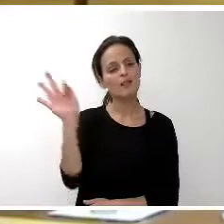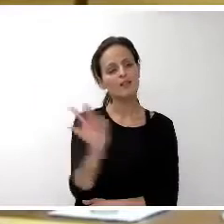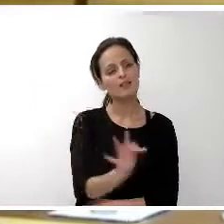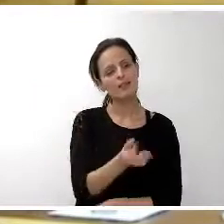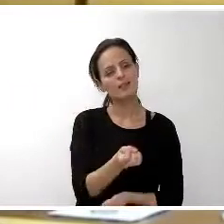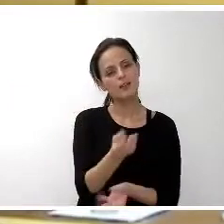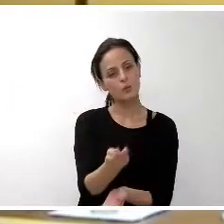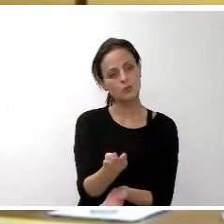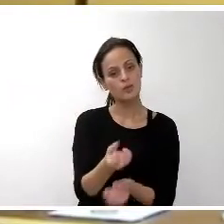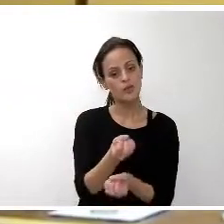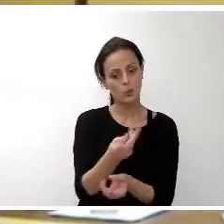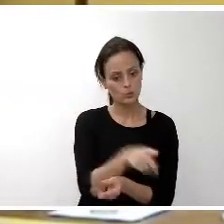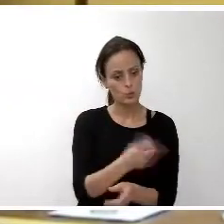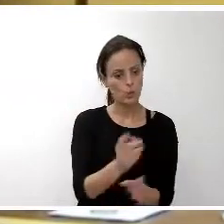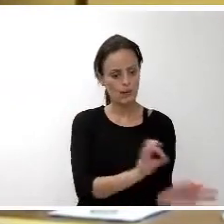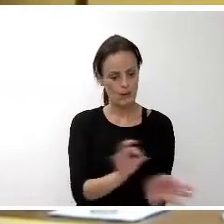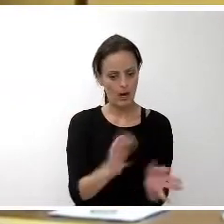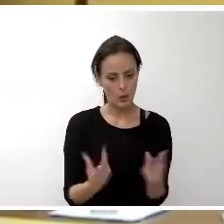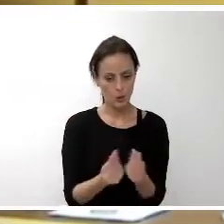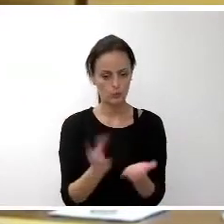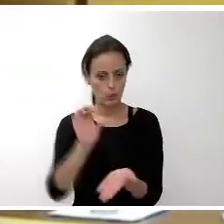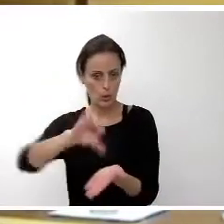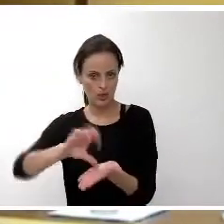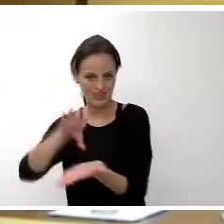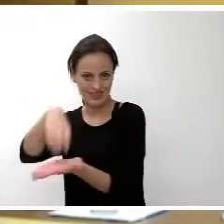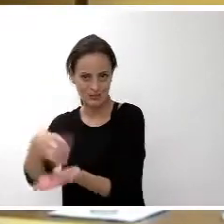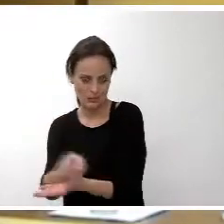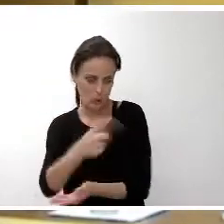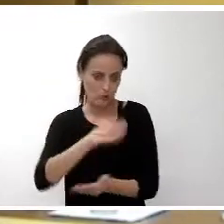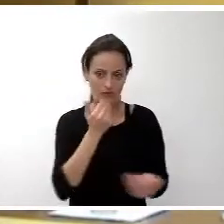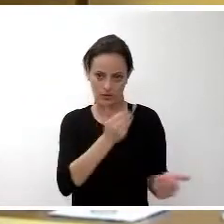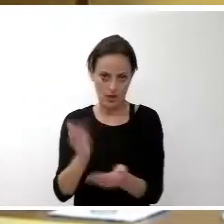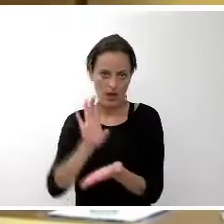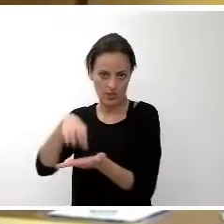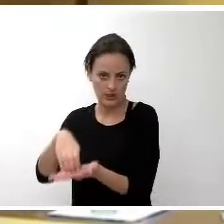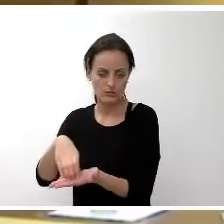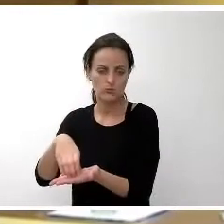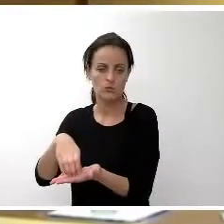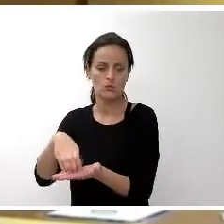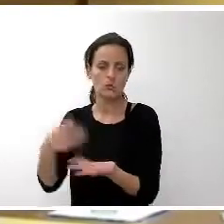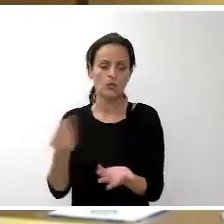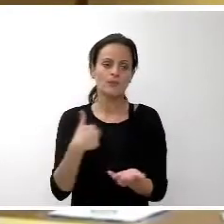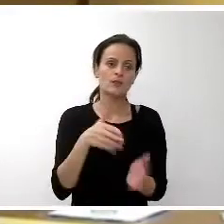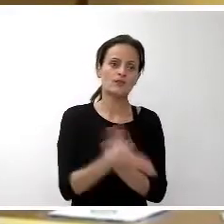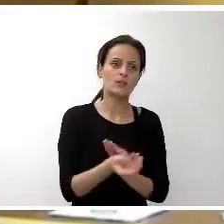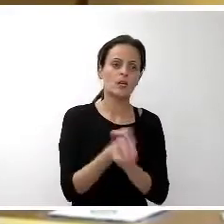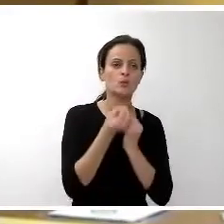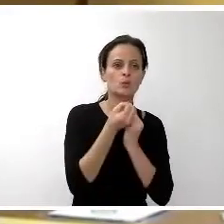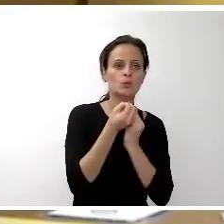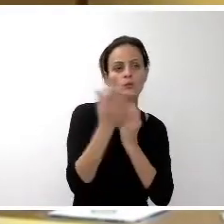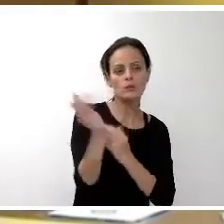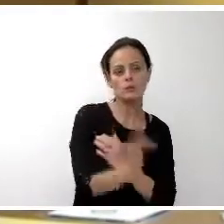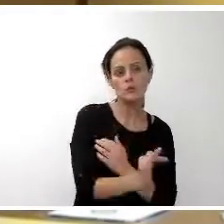que has preparado con tu centro, al que, por supuesto, también felicitamos desde Coalición Canaria, es un discurso que piensa los demás.